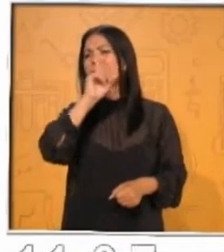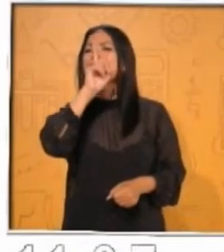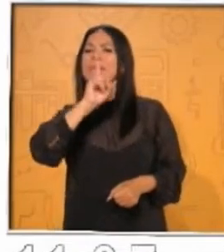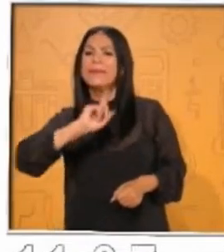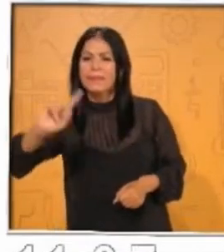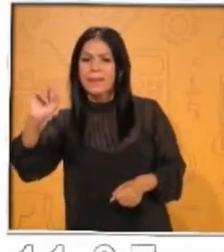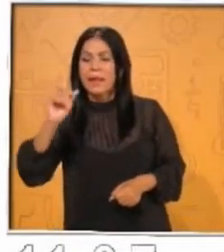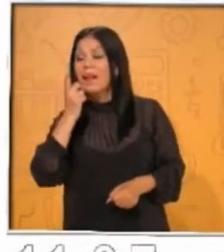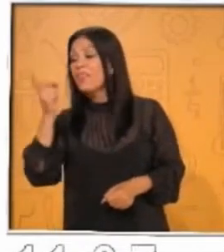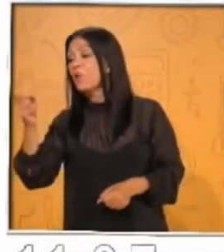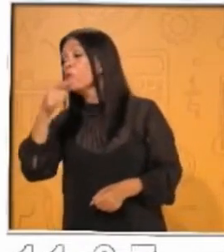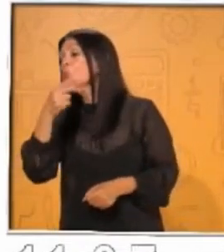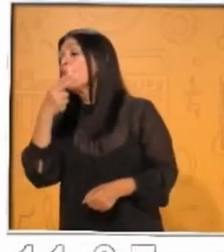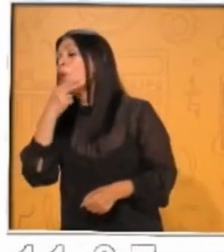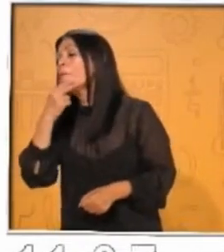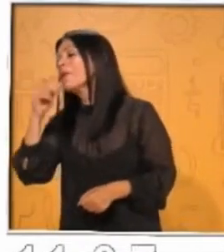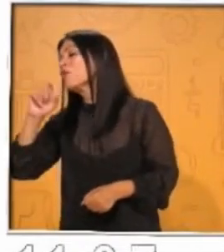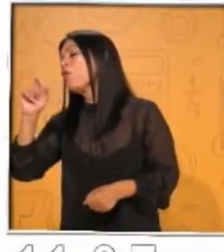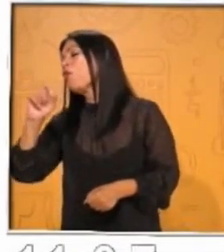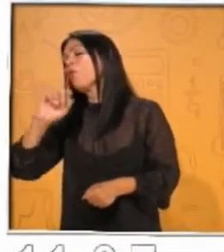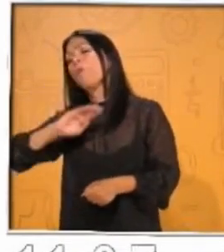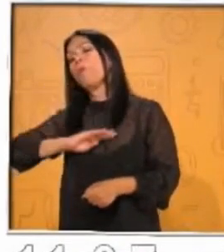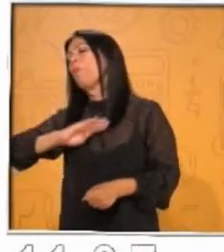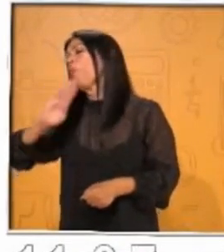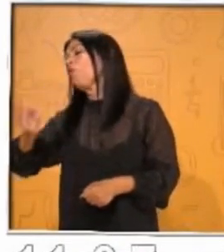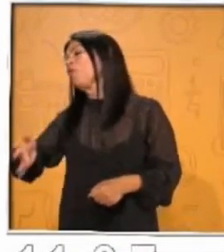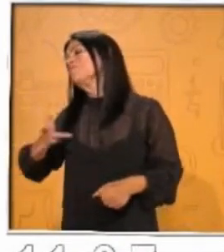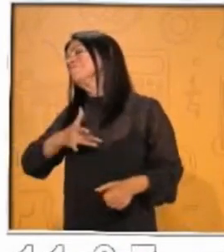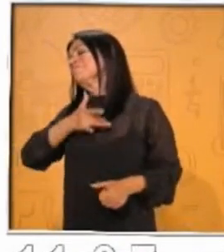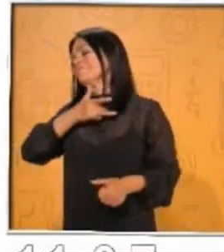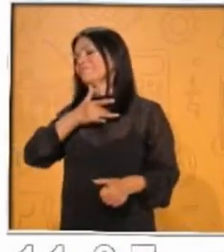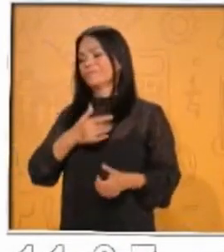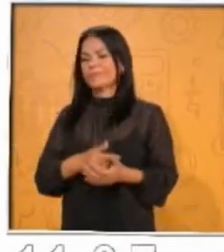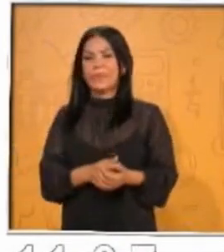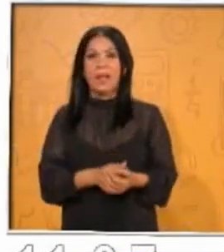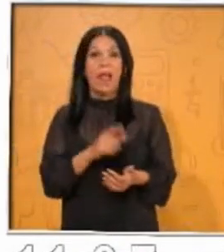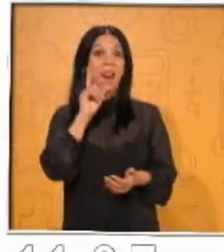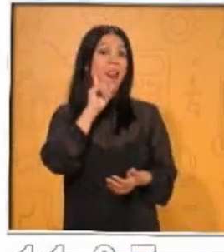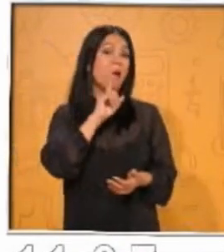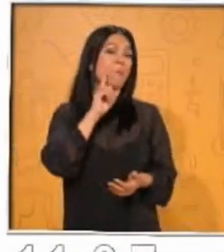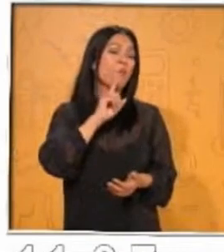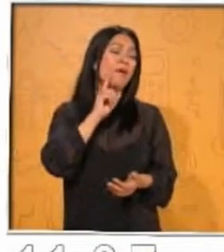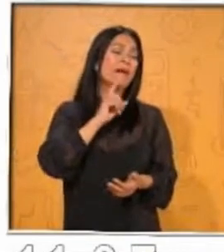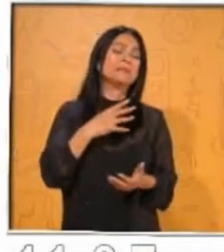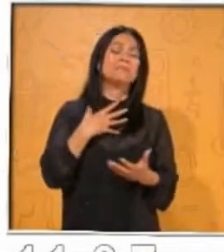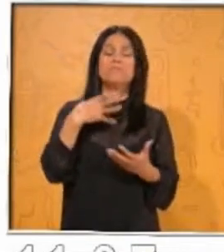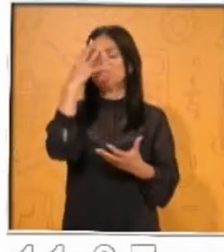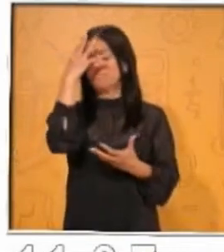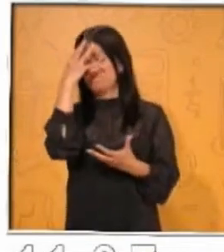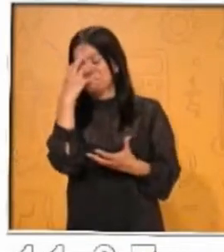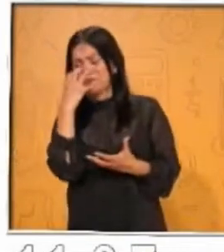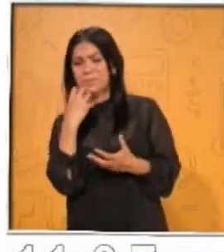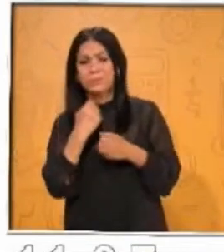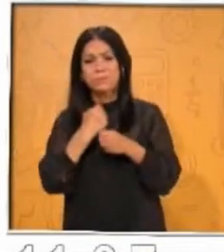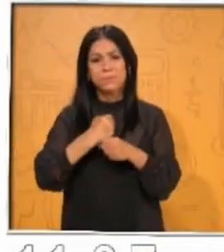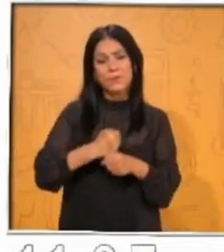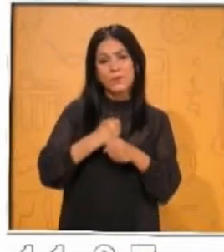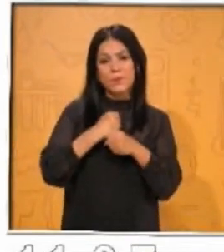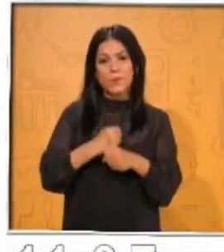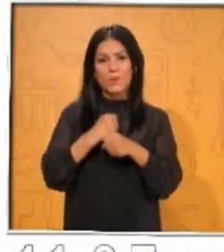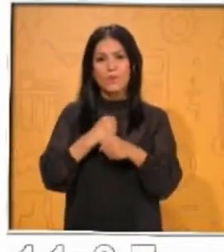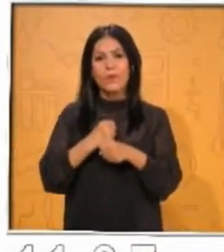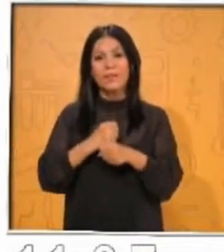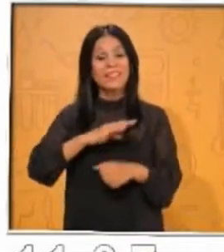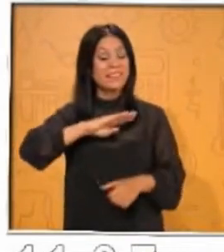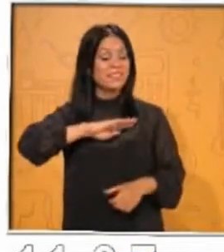princesa murió. Tiempo después, Popocatépetl regresó victorioso a su pueblo con la esperanza de ver a su amada.